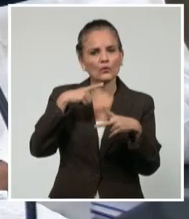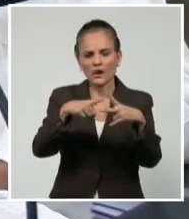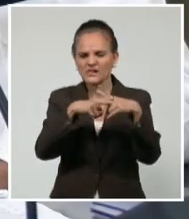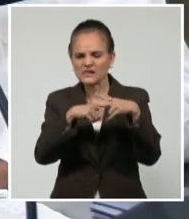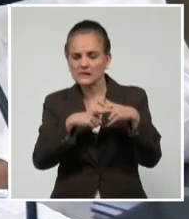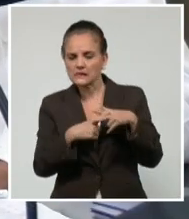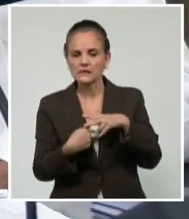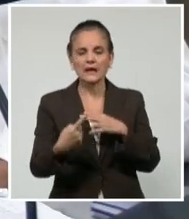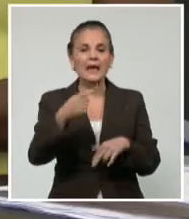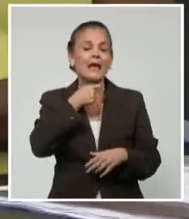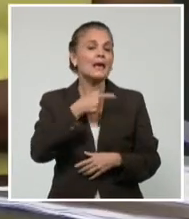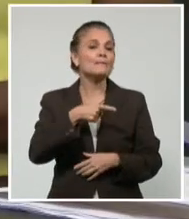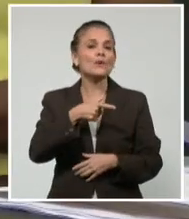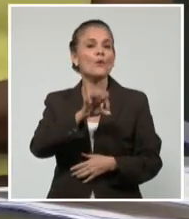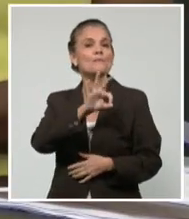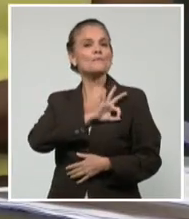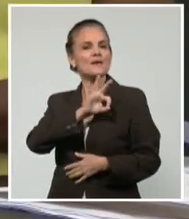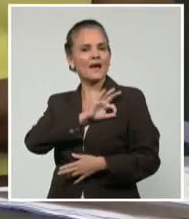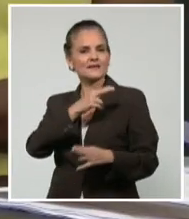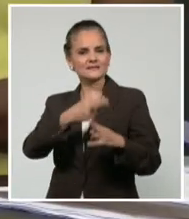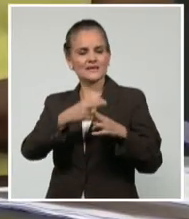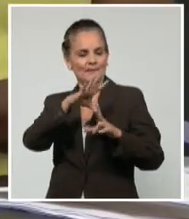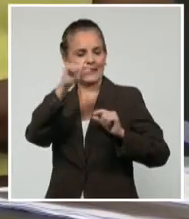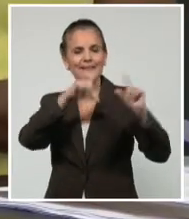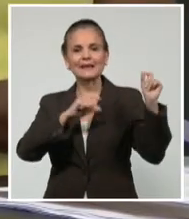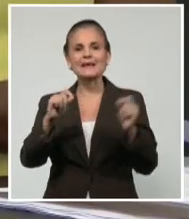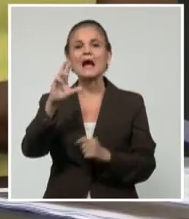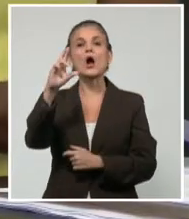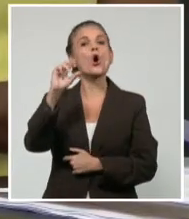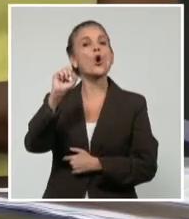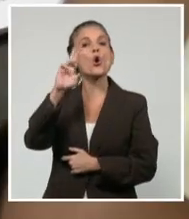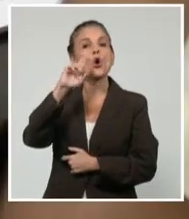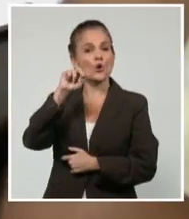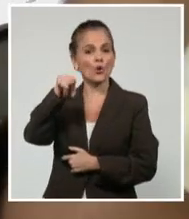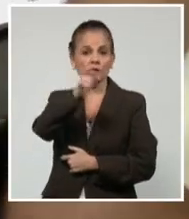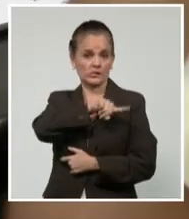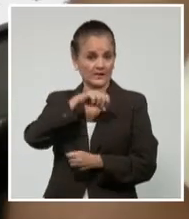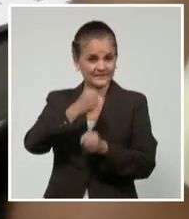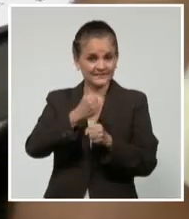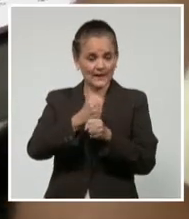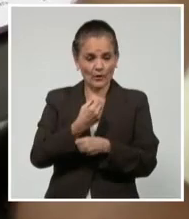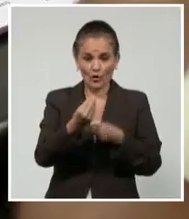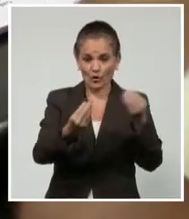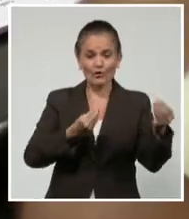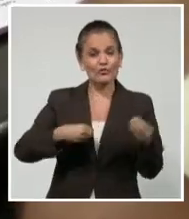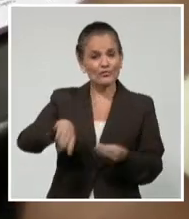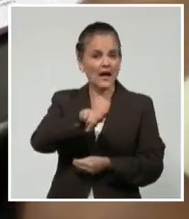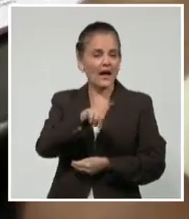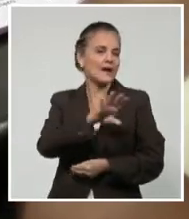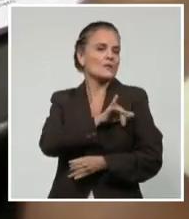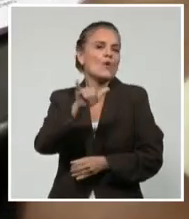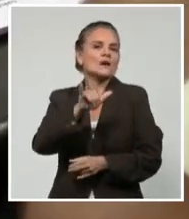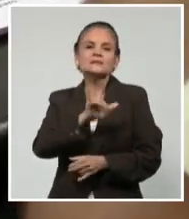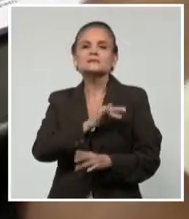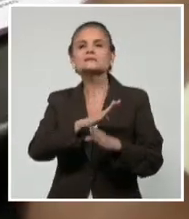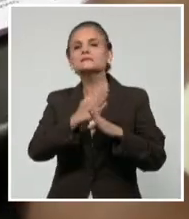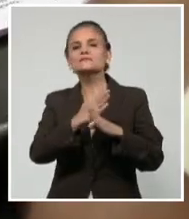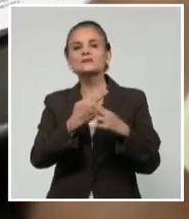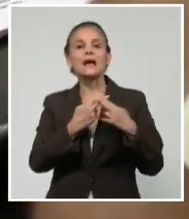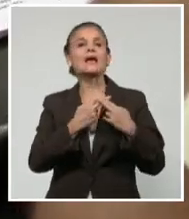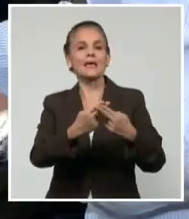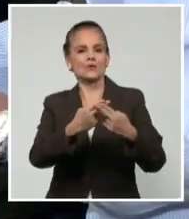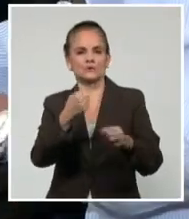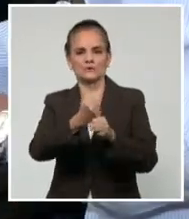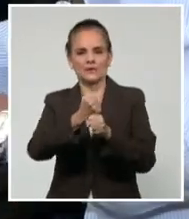uso de la medalla Estrella de Oro del Trabajo, que constituye la insignia representativa del título de Héroe del Trabajo de la República de